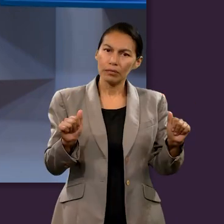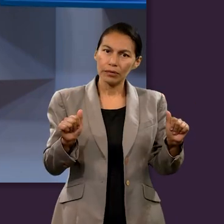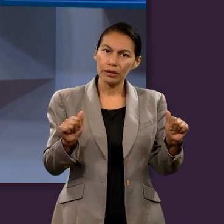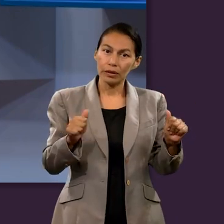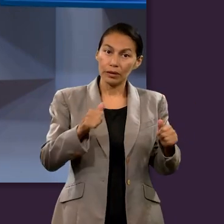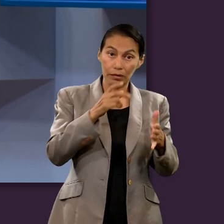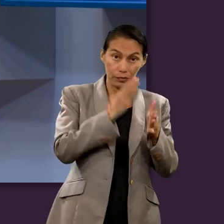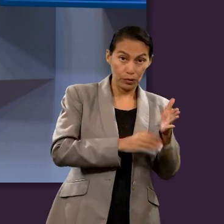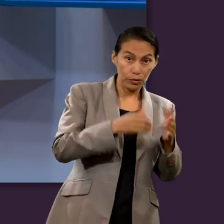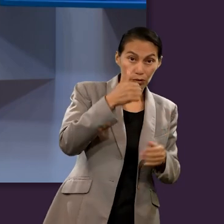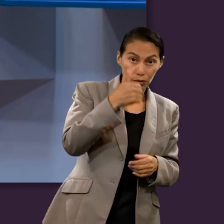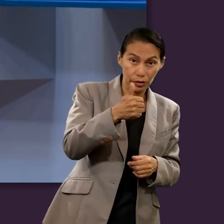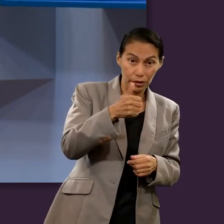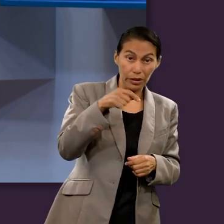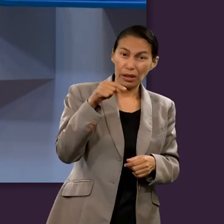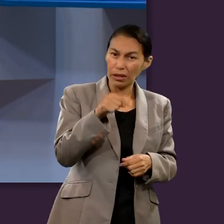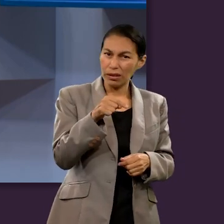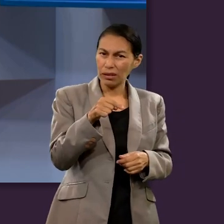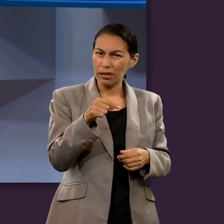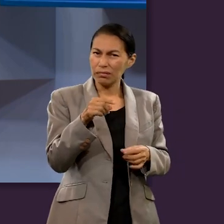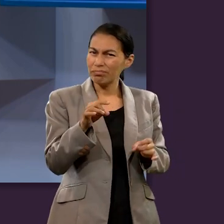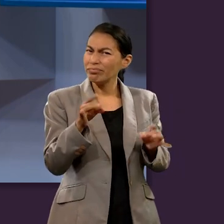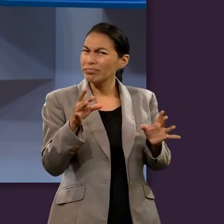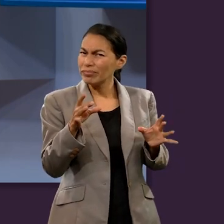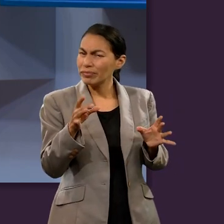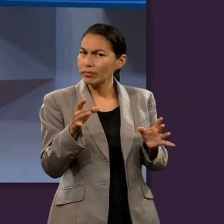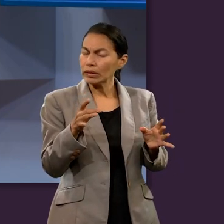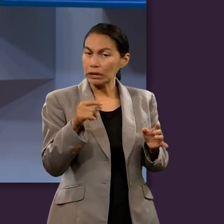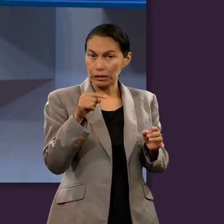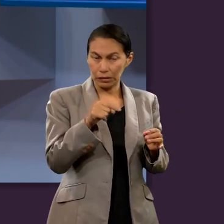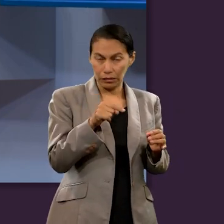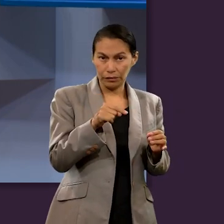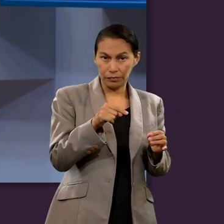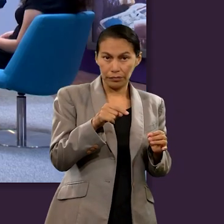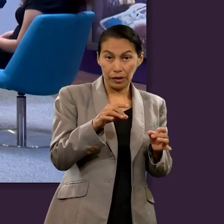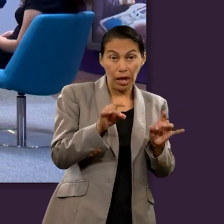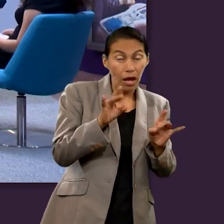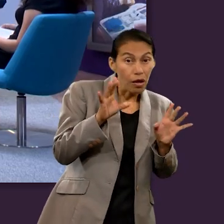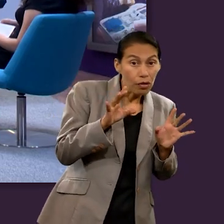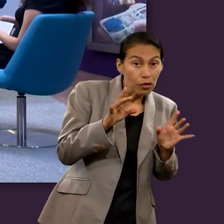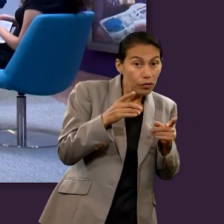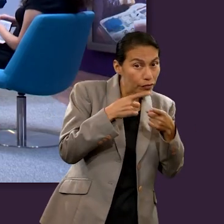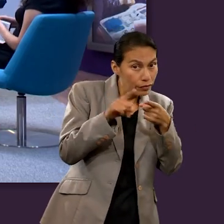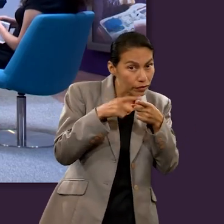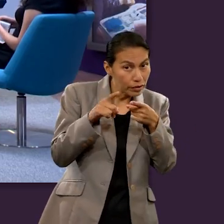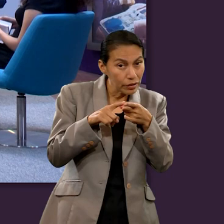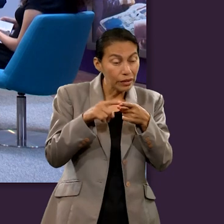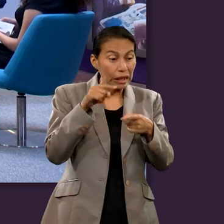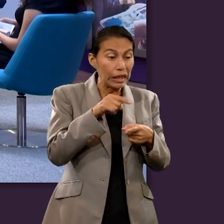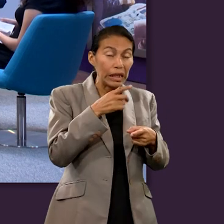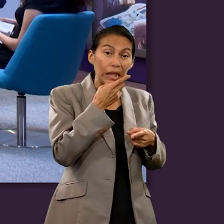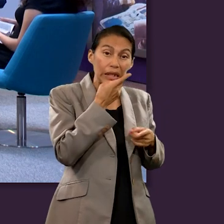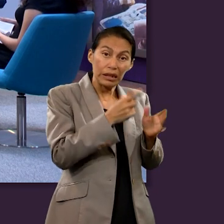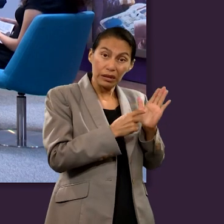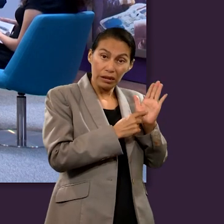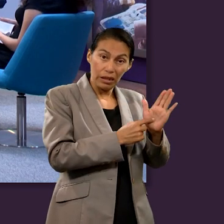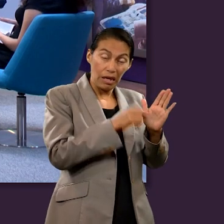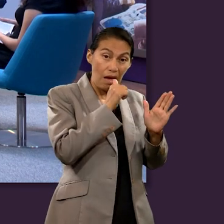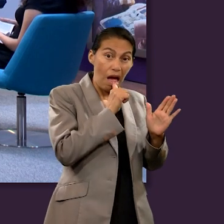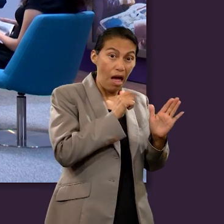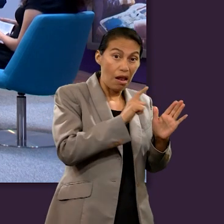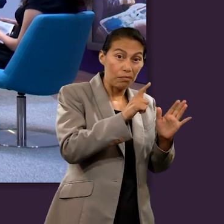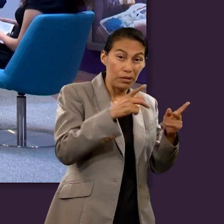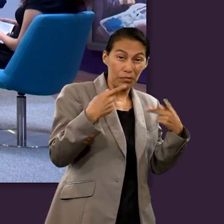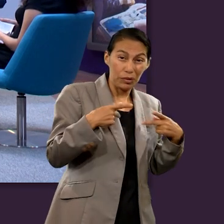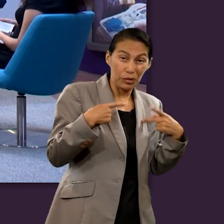continuar con Apocalipsis 6 porque allí ocurre algo allí hay una escena inusual hay unas